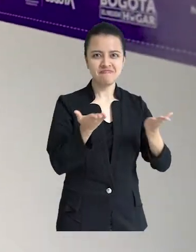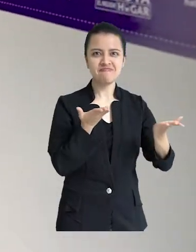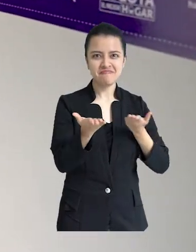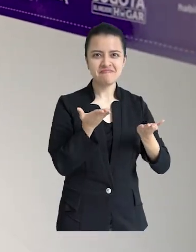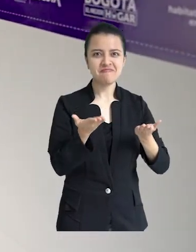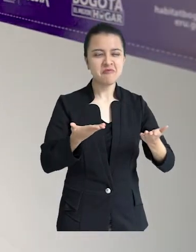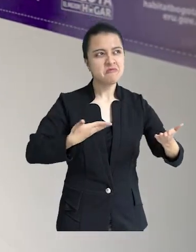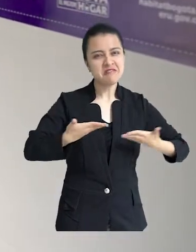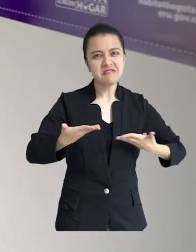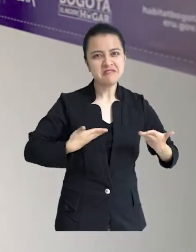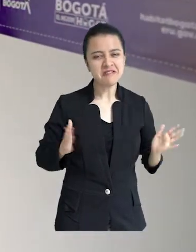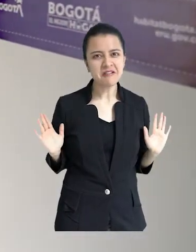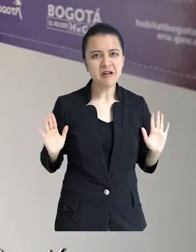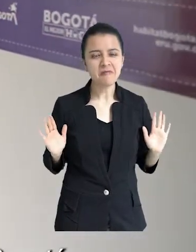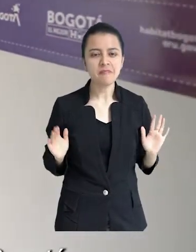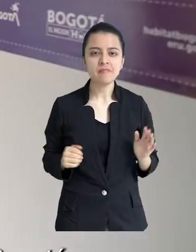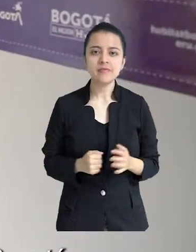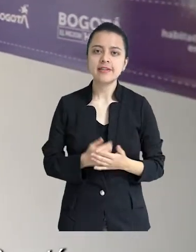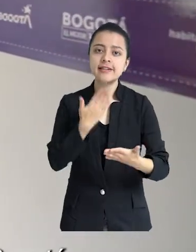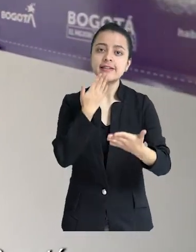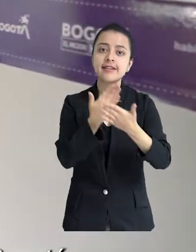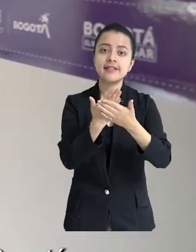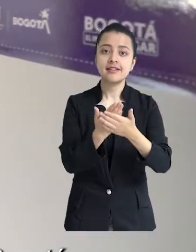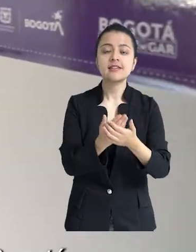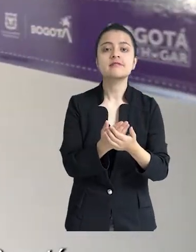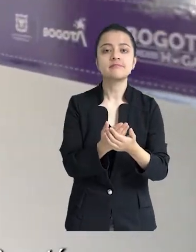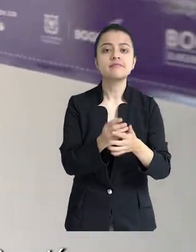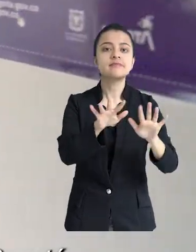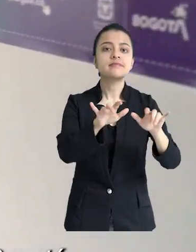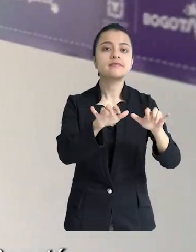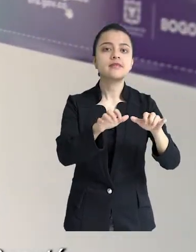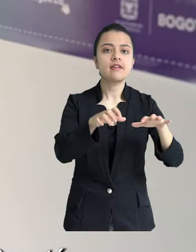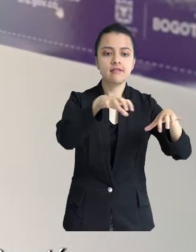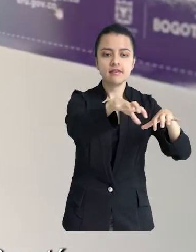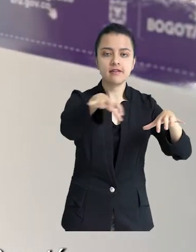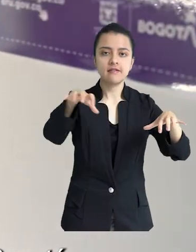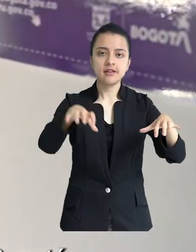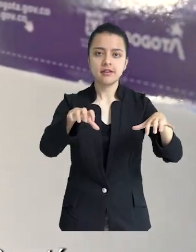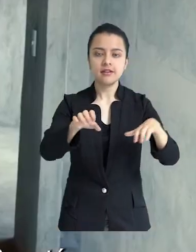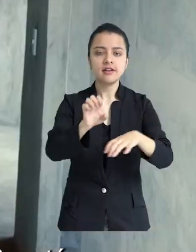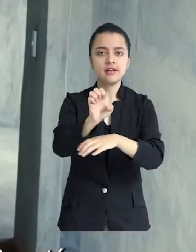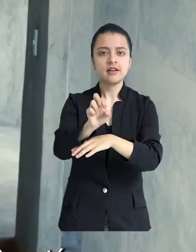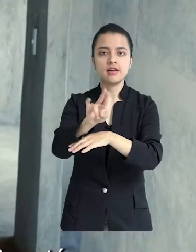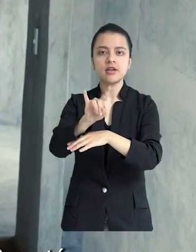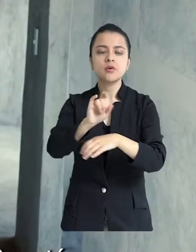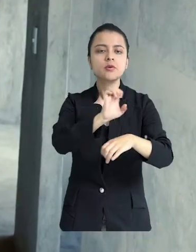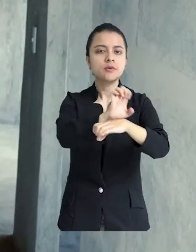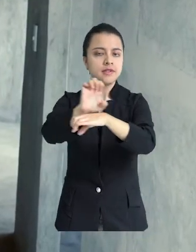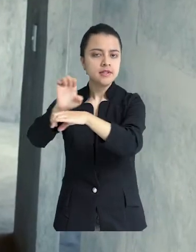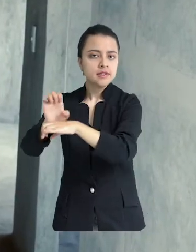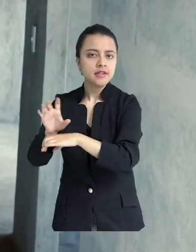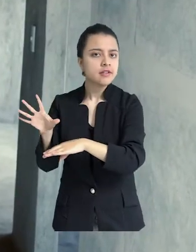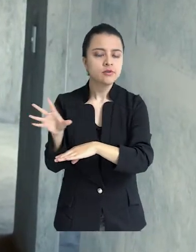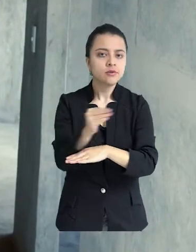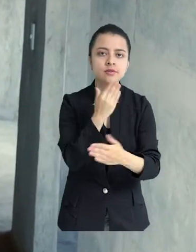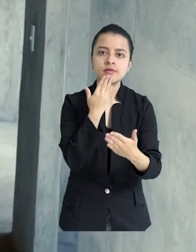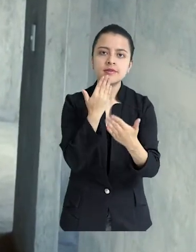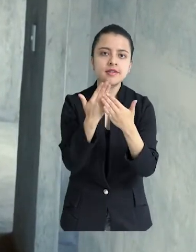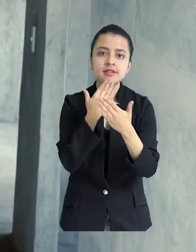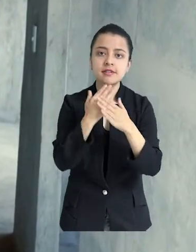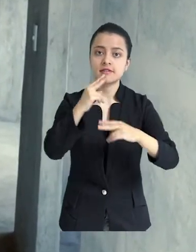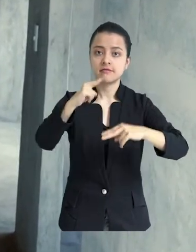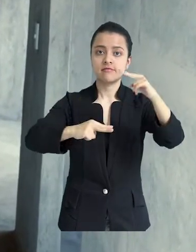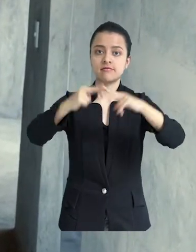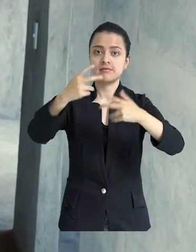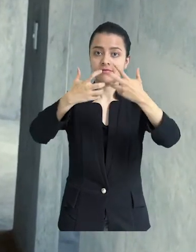agradezco mucho a la Secretaría de la Habitat, también a las empresas de renovación y desarrollo urbano de Bogotá. También mucho